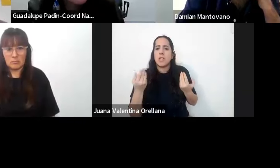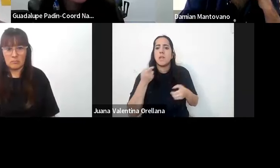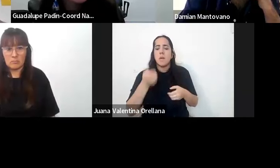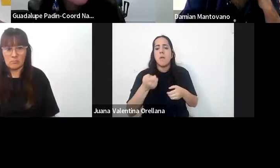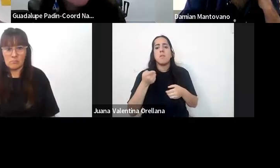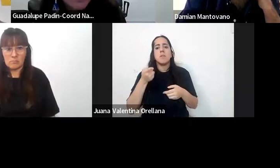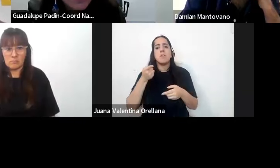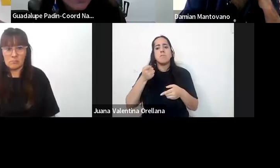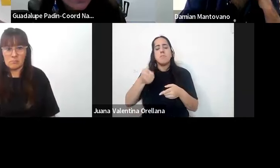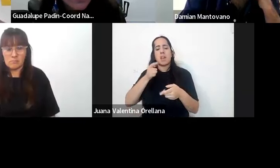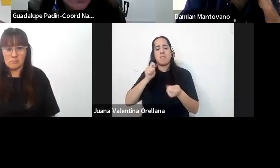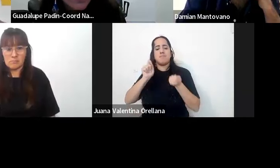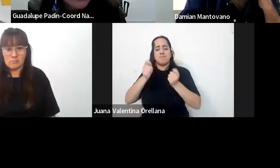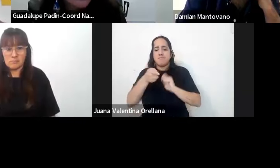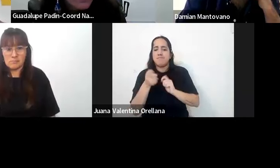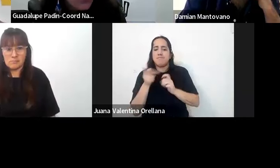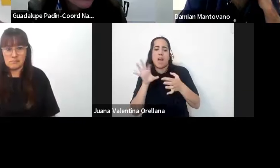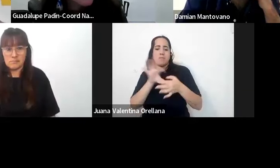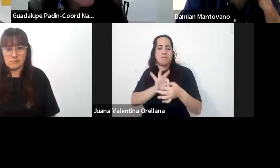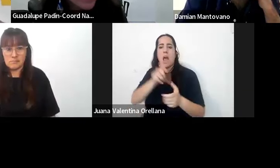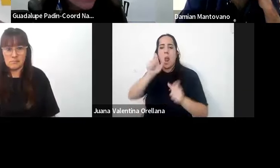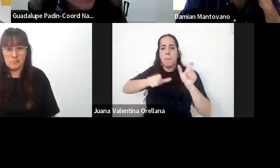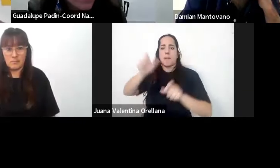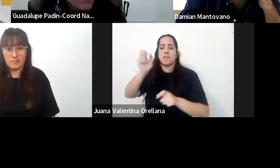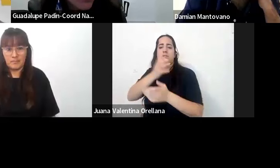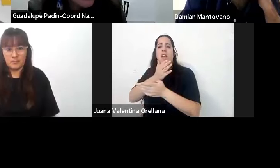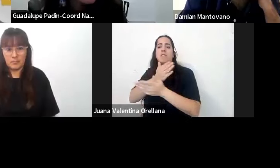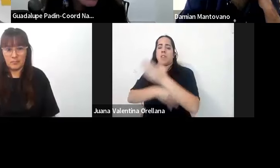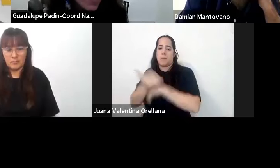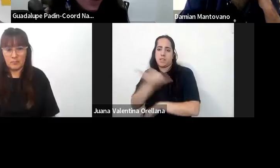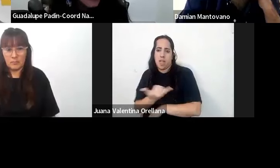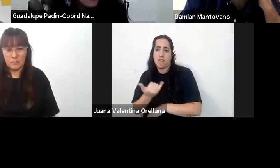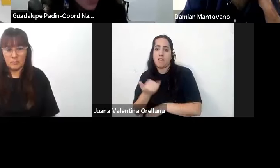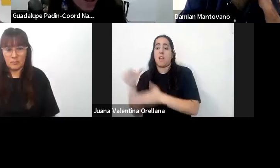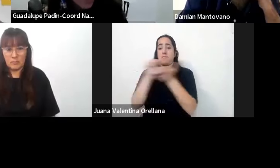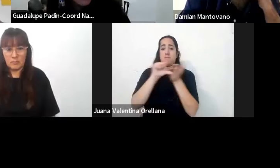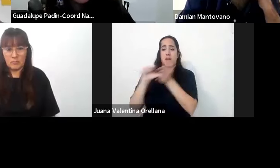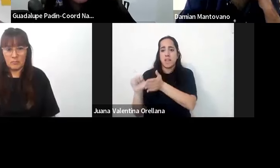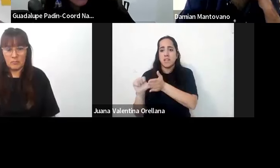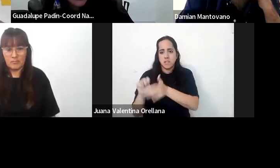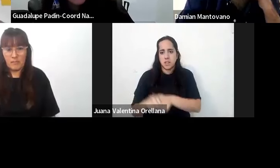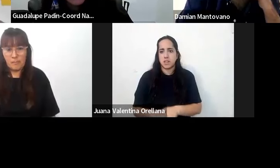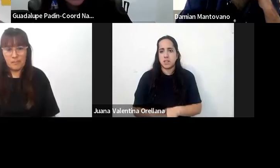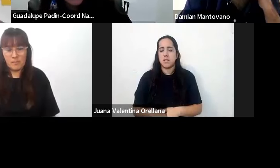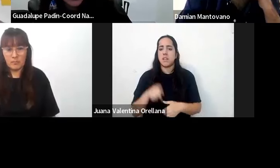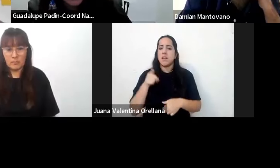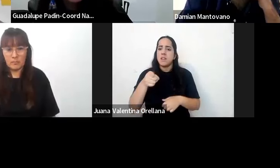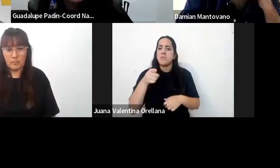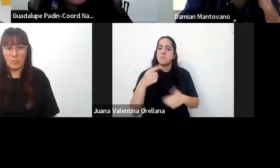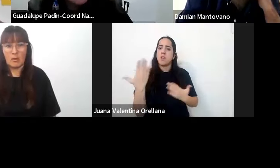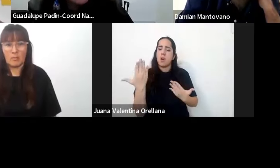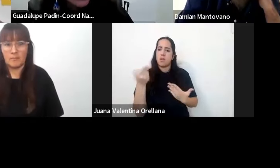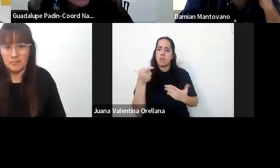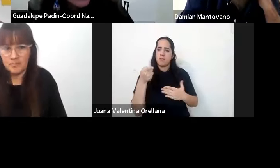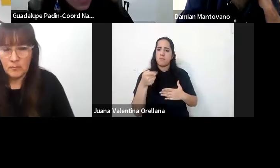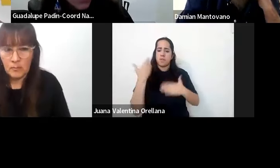las personas con discapacidad en cada uno de los países poniendo en el centro si pueden dentro de lo que es la